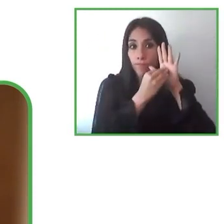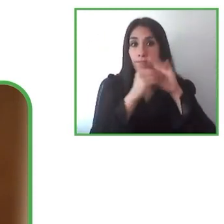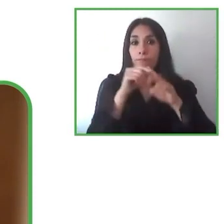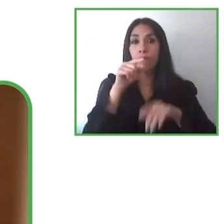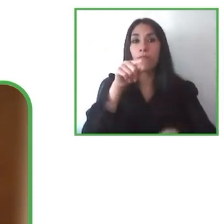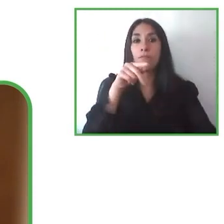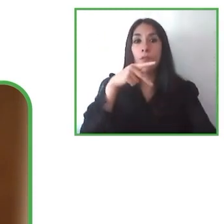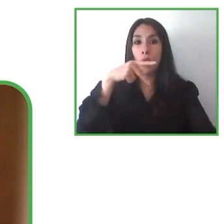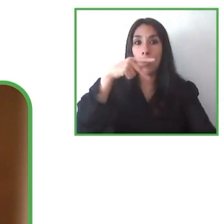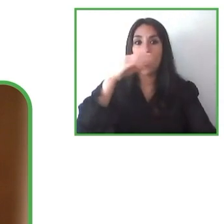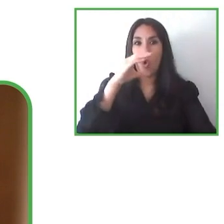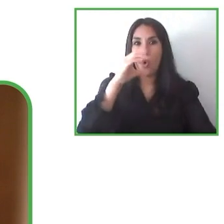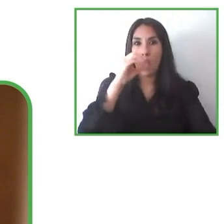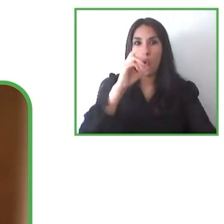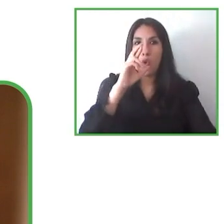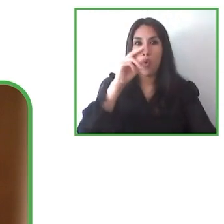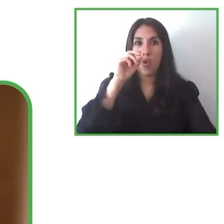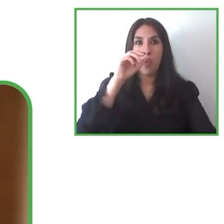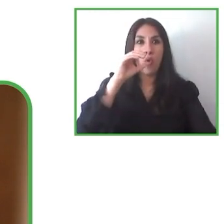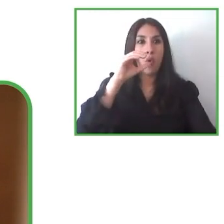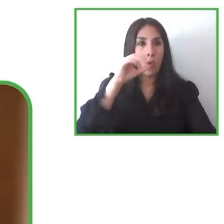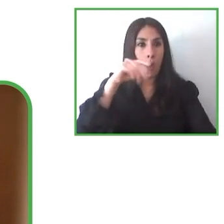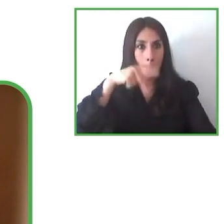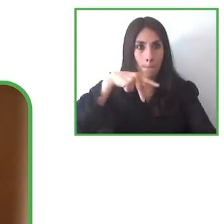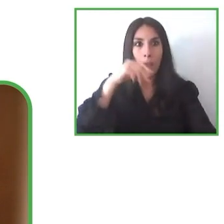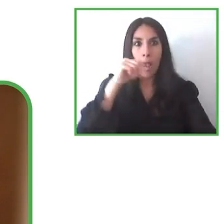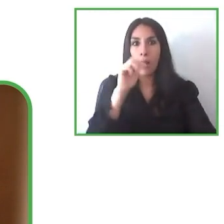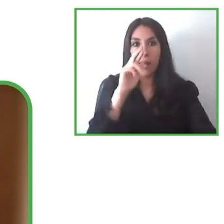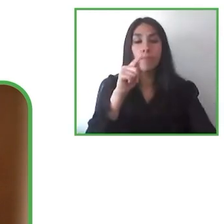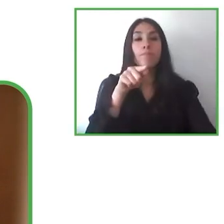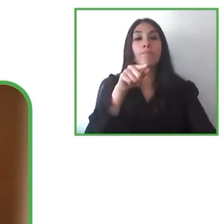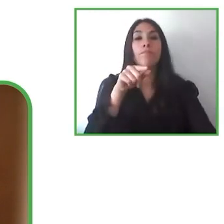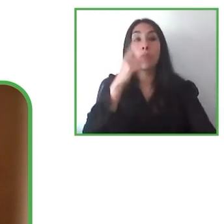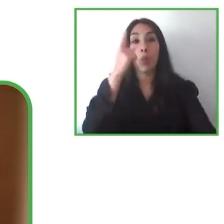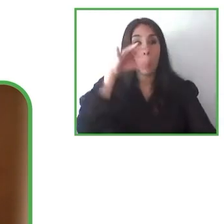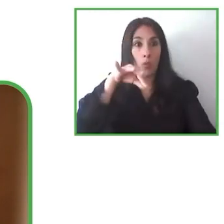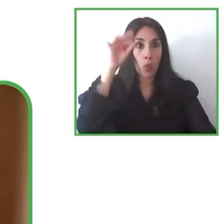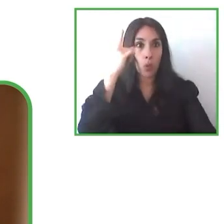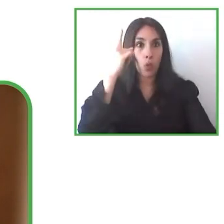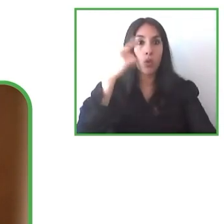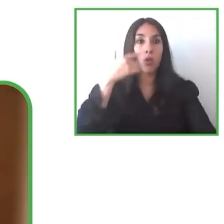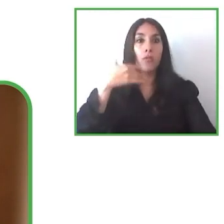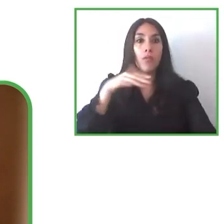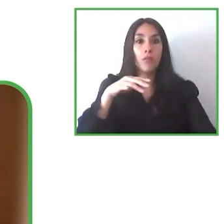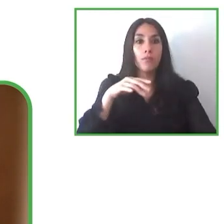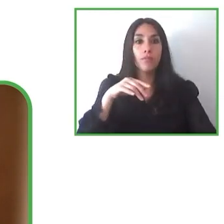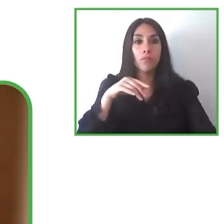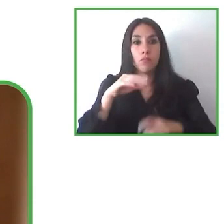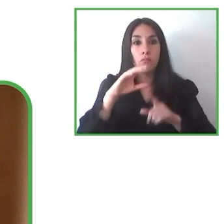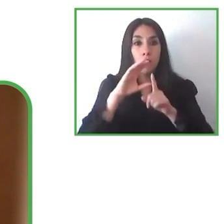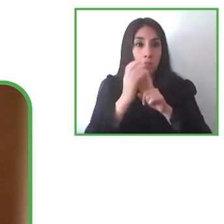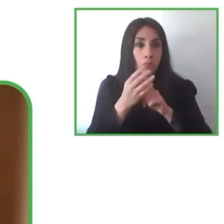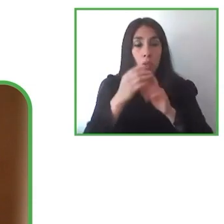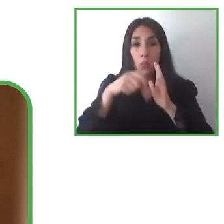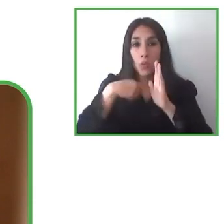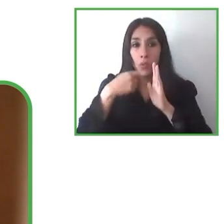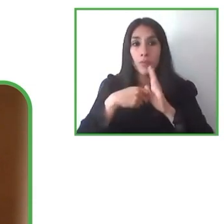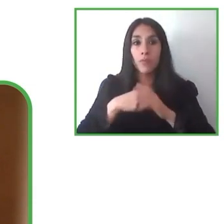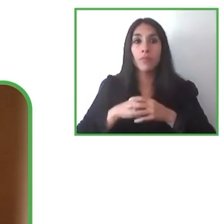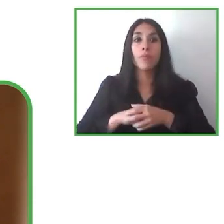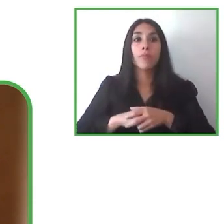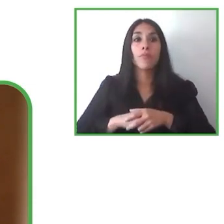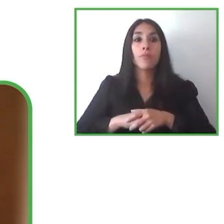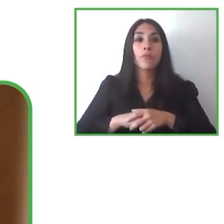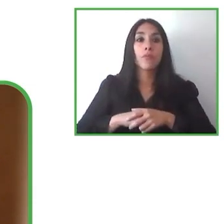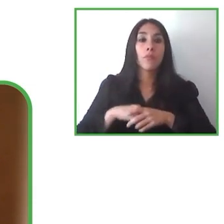Ministerio del Arte y la Cultura en nuestros proyectos sino que también al Servicio Nacional de la Discapacidad y al Ministerio de Desarrollo